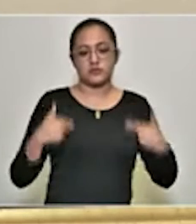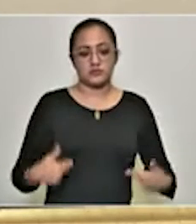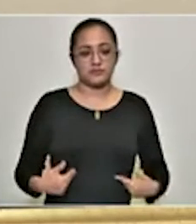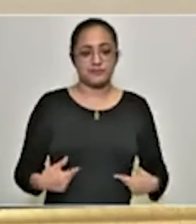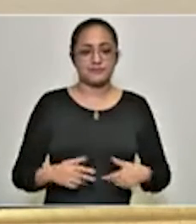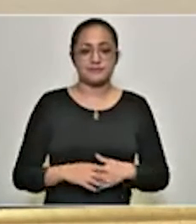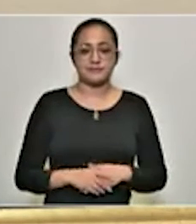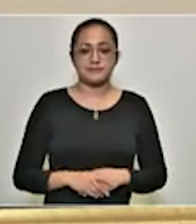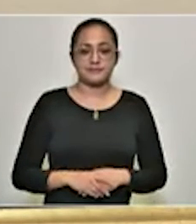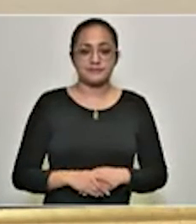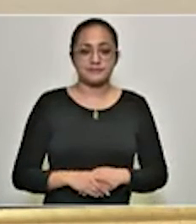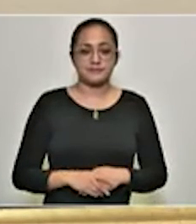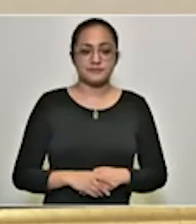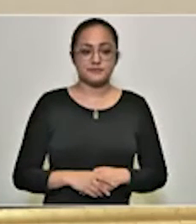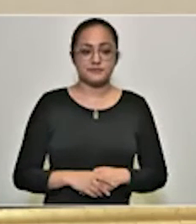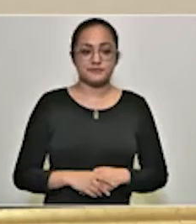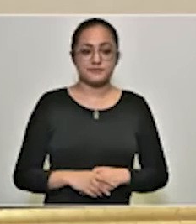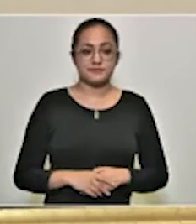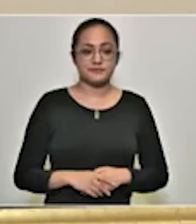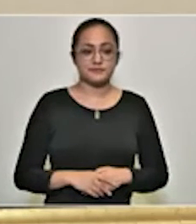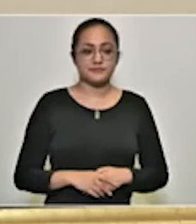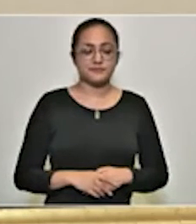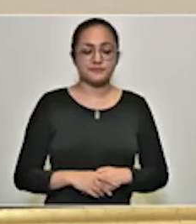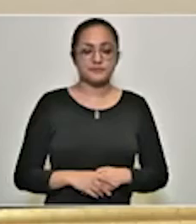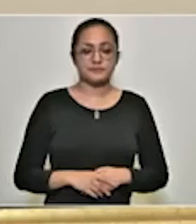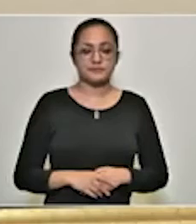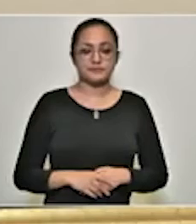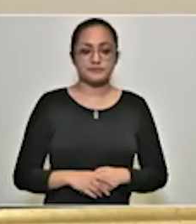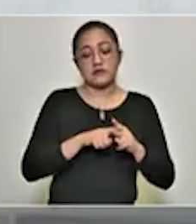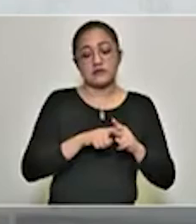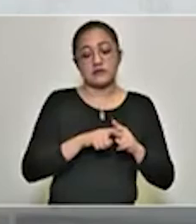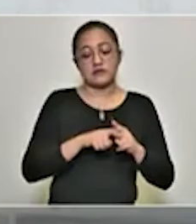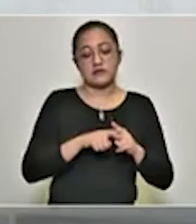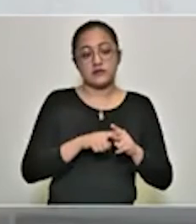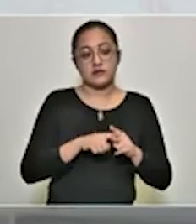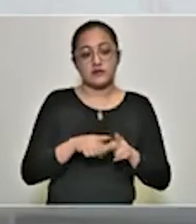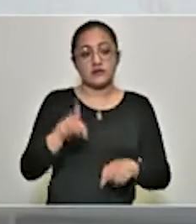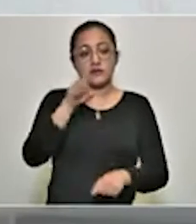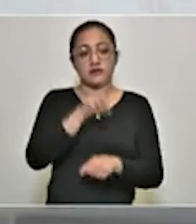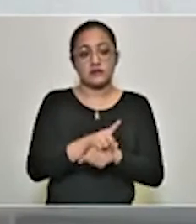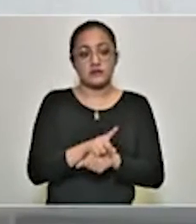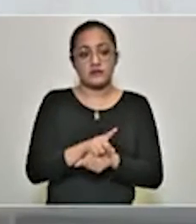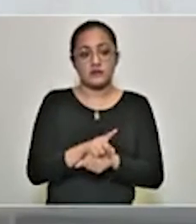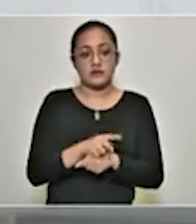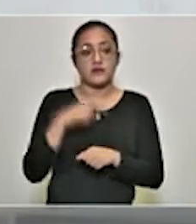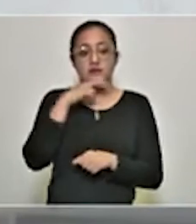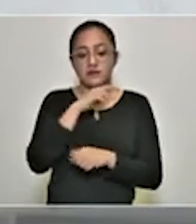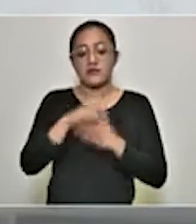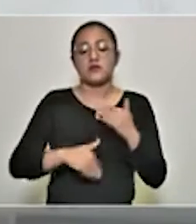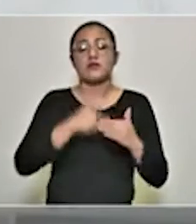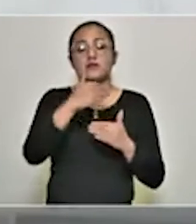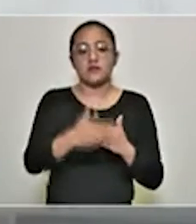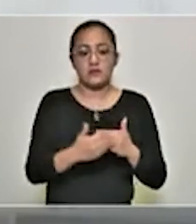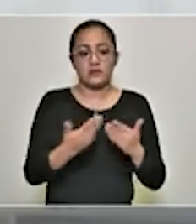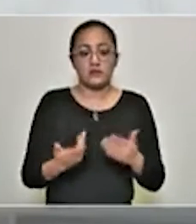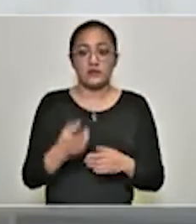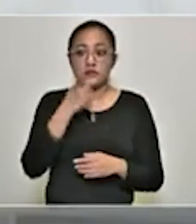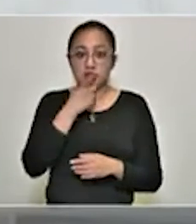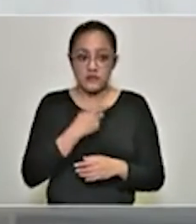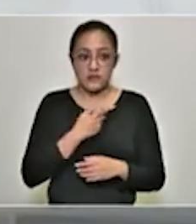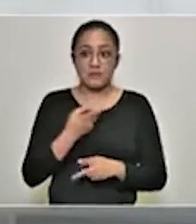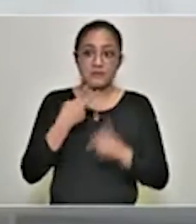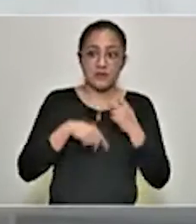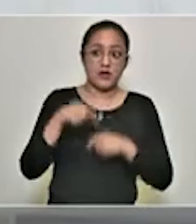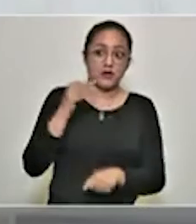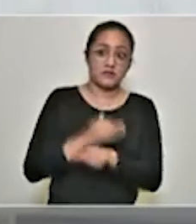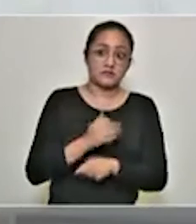Humanos. Por su parte, el secretario de Salud José Antonio Martínez informó que durante el fin de semana los nuevos contagios de COVID-19 en